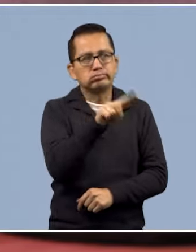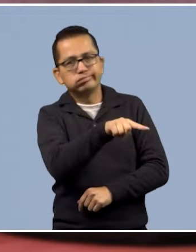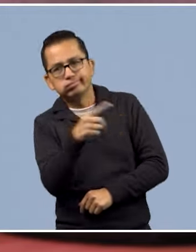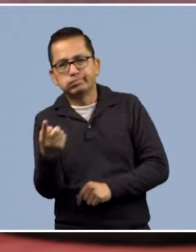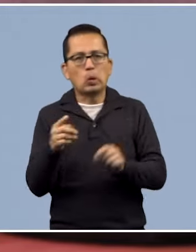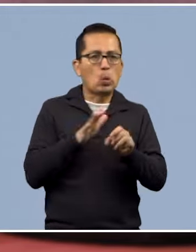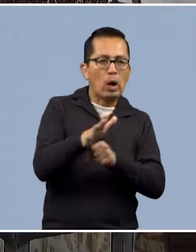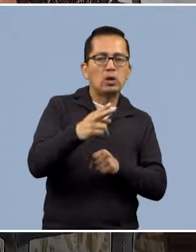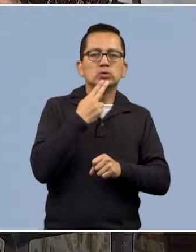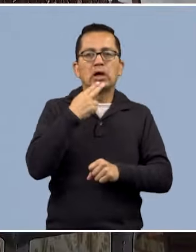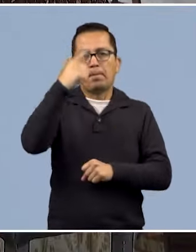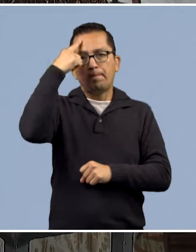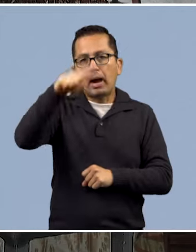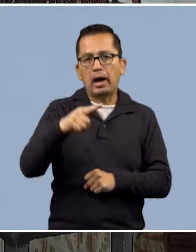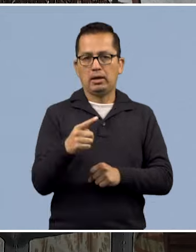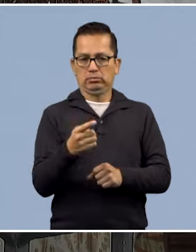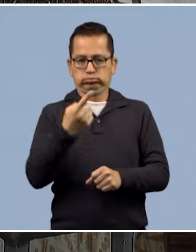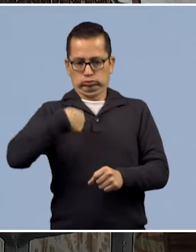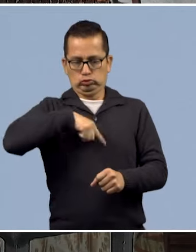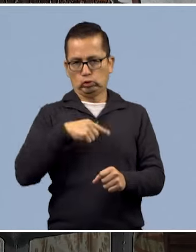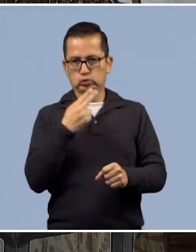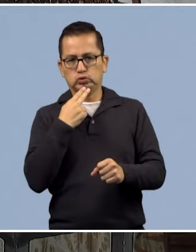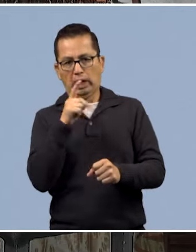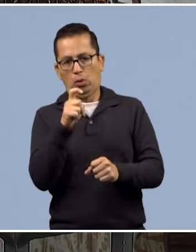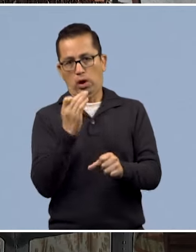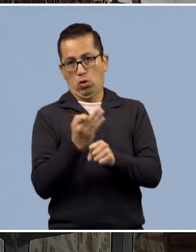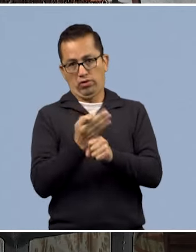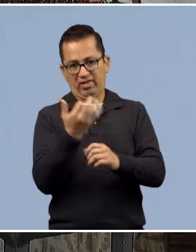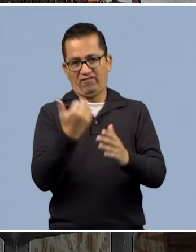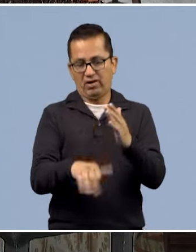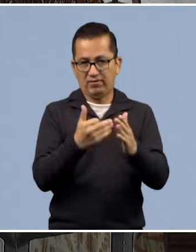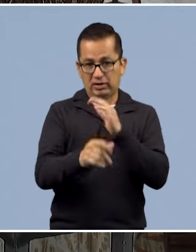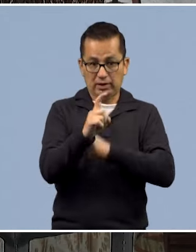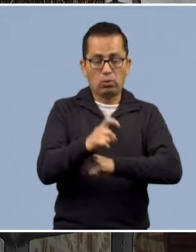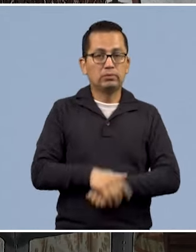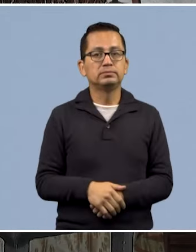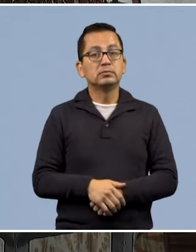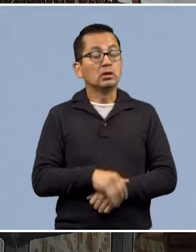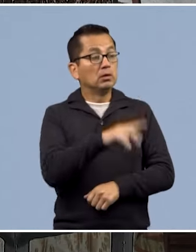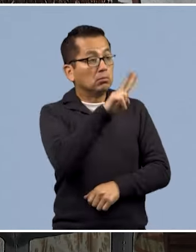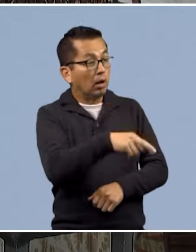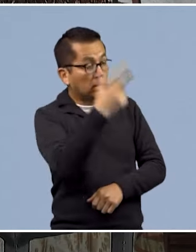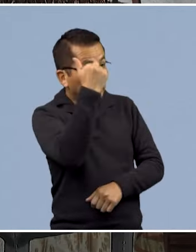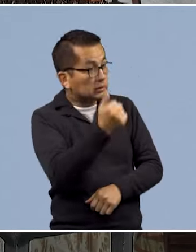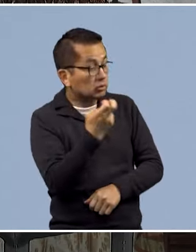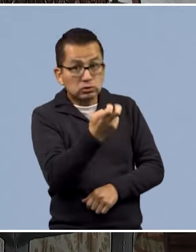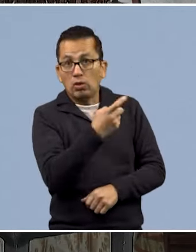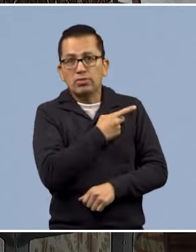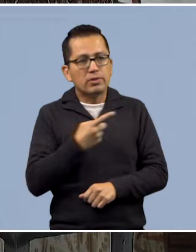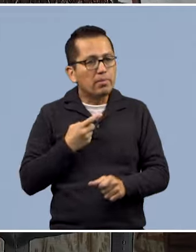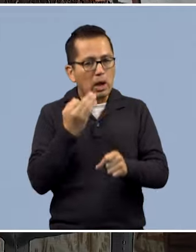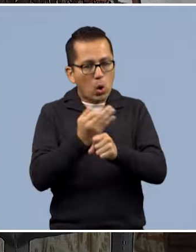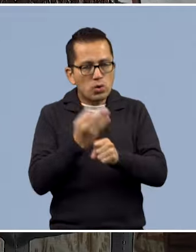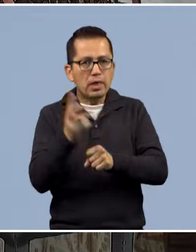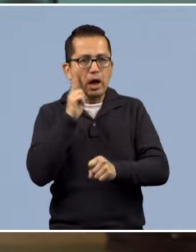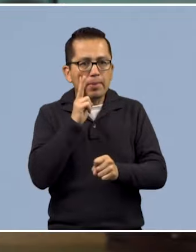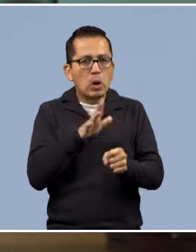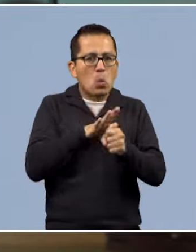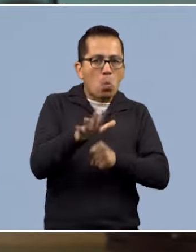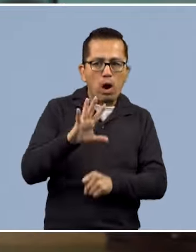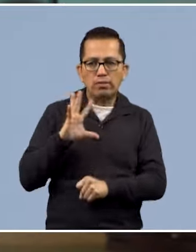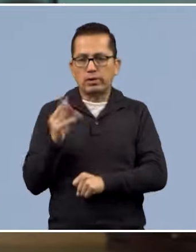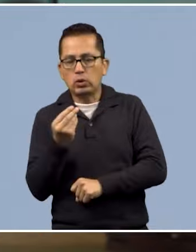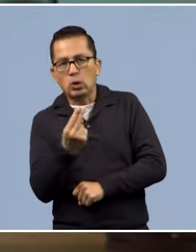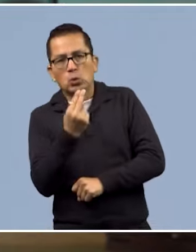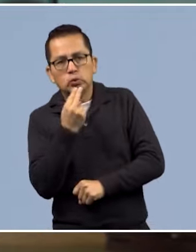Y hoy más que nunca, Ren, pues es necesario que se echan a andar este y otro tipo de tecnologías, pues para aprovechar también mejor este recurso, es muy